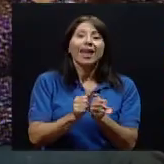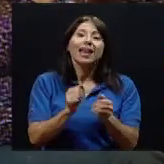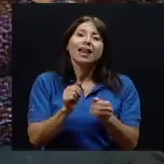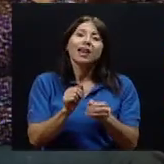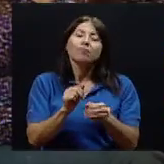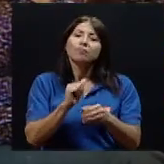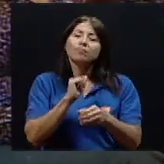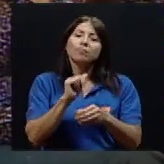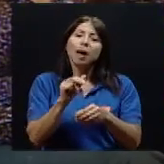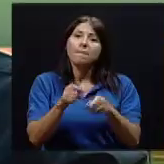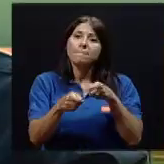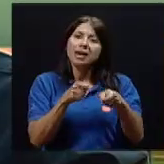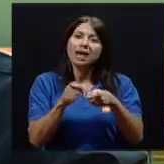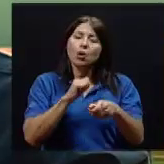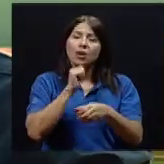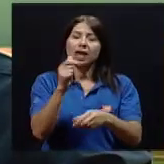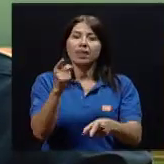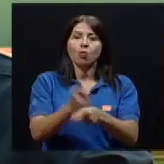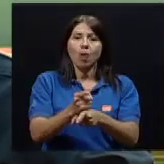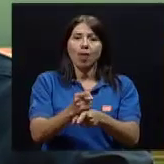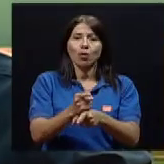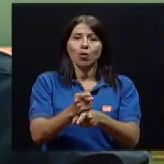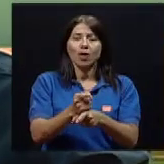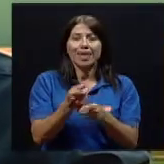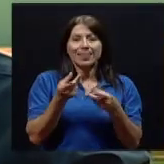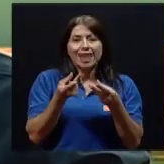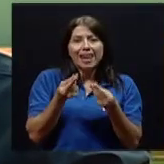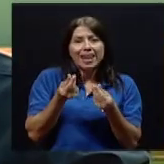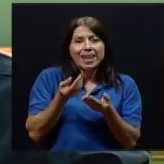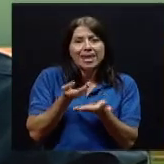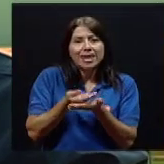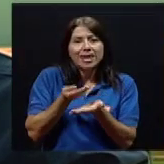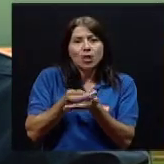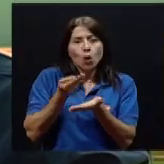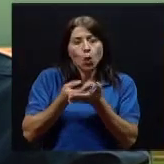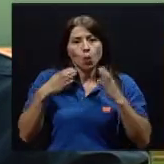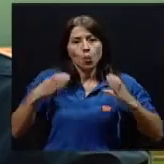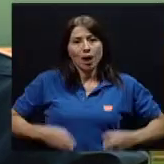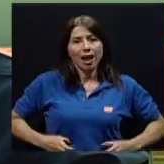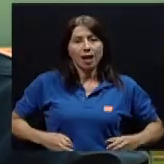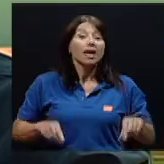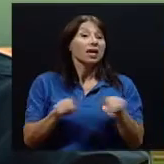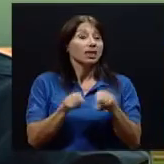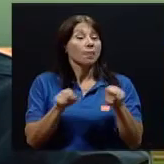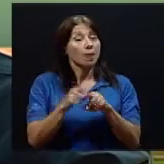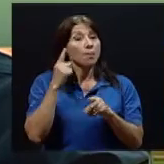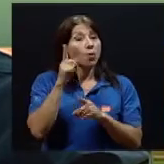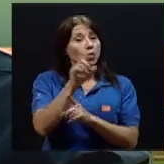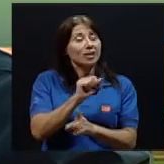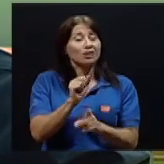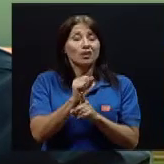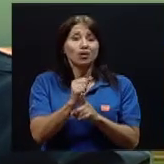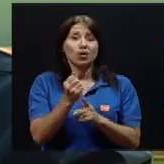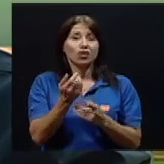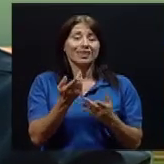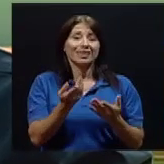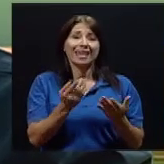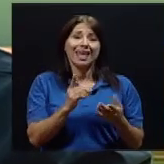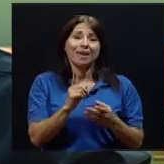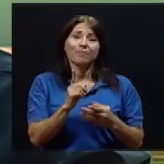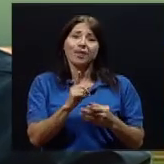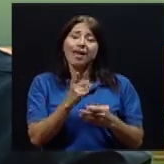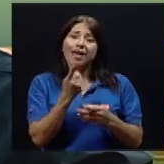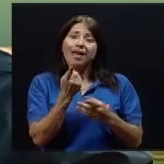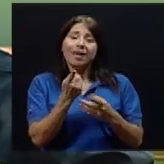del líquido corporal como tal y en gran parte también por disfuncionalidad cardíaca. Porque la